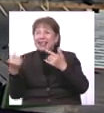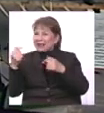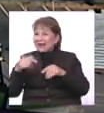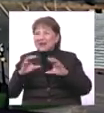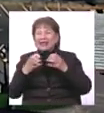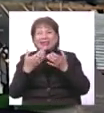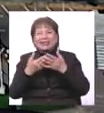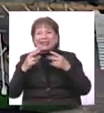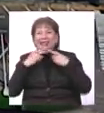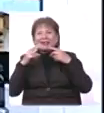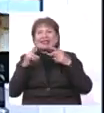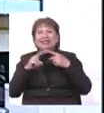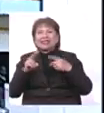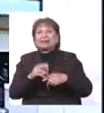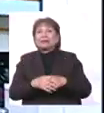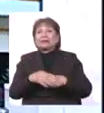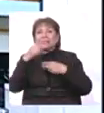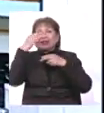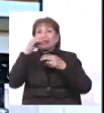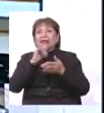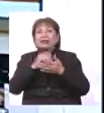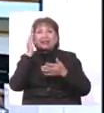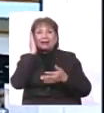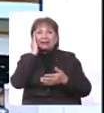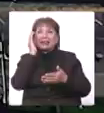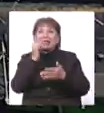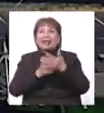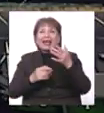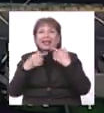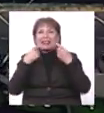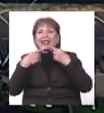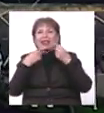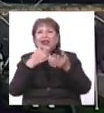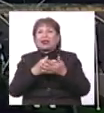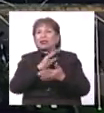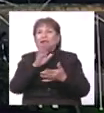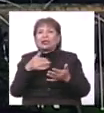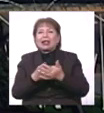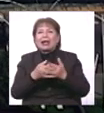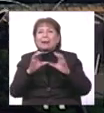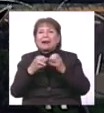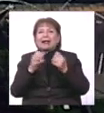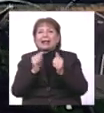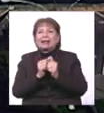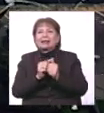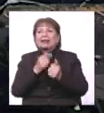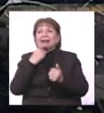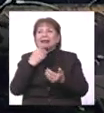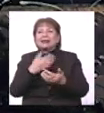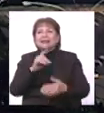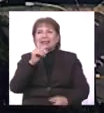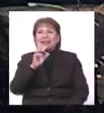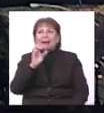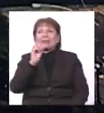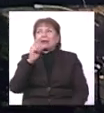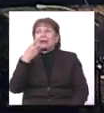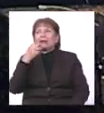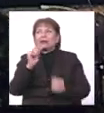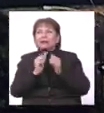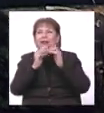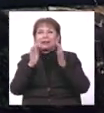Congreso Noticias. Sabemos que gracias al diálogo entre todas las bancadas en estos 100 primeros días